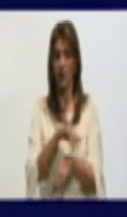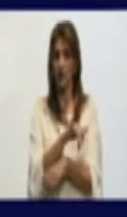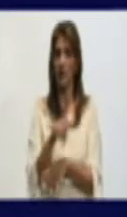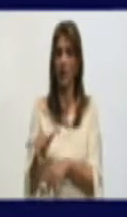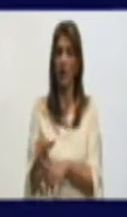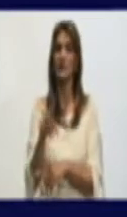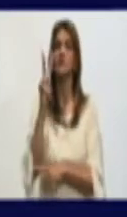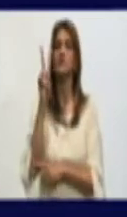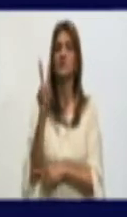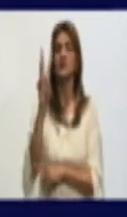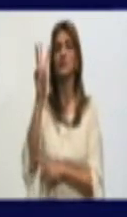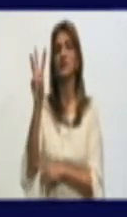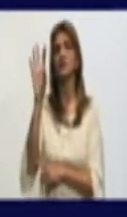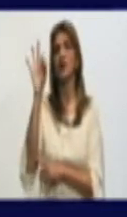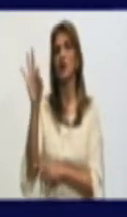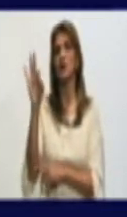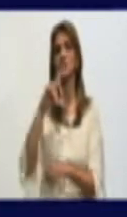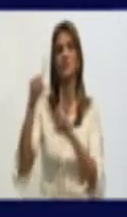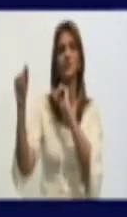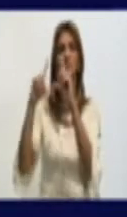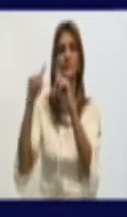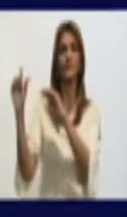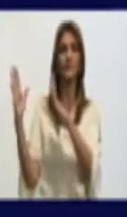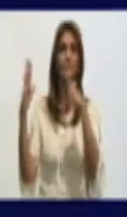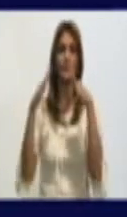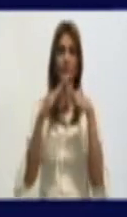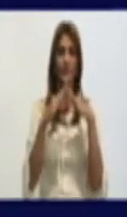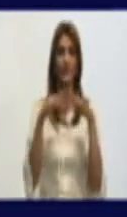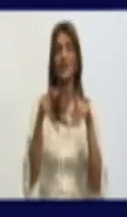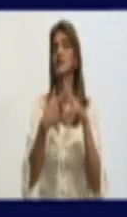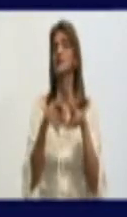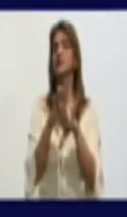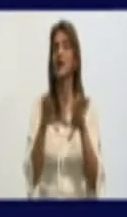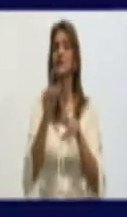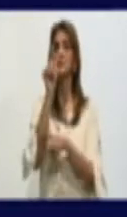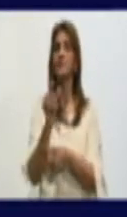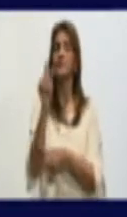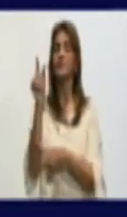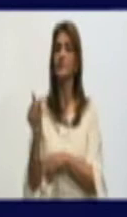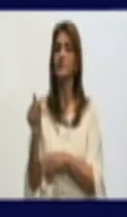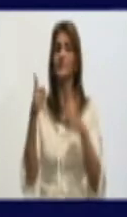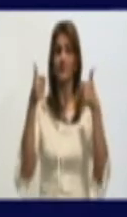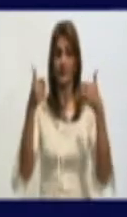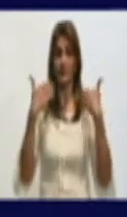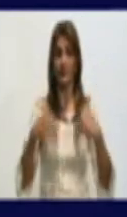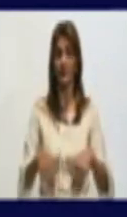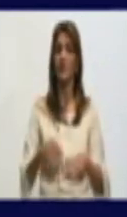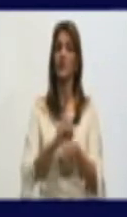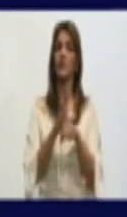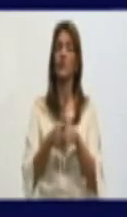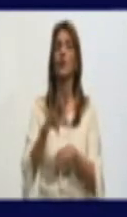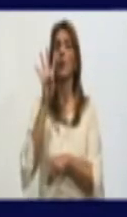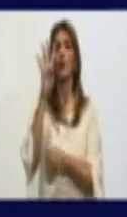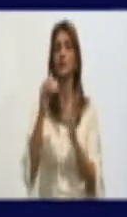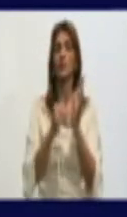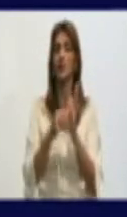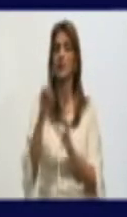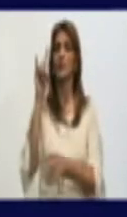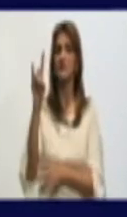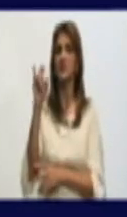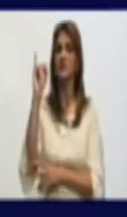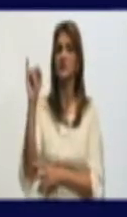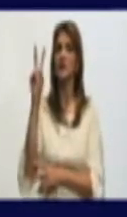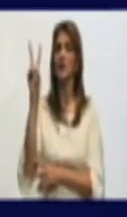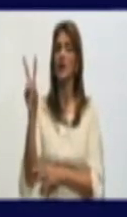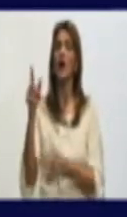238 altas y tenemos ya pacientes recuperados 4.962. Hoy tenemos en la